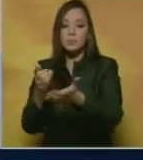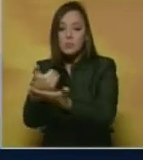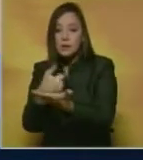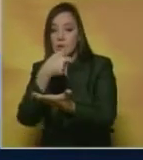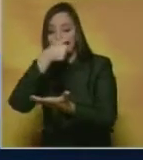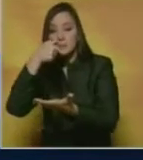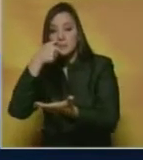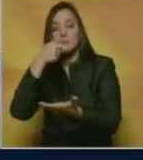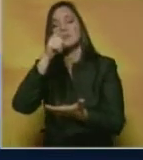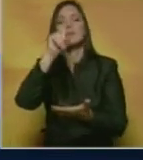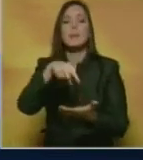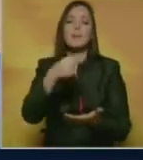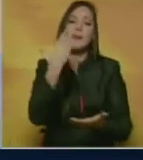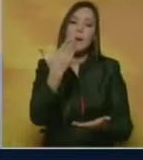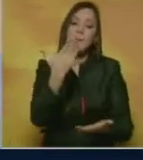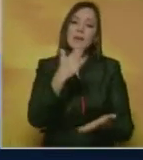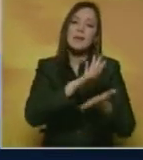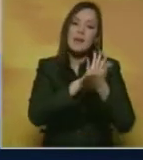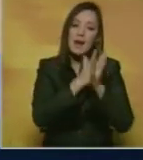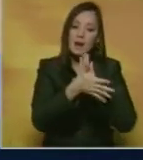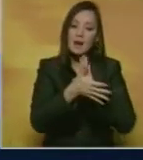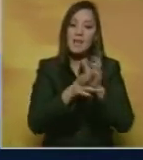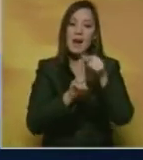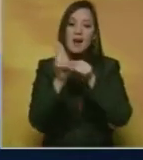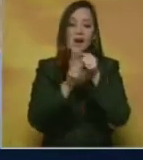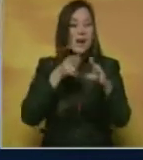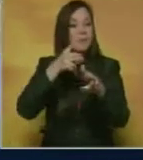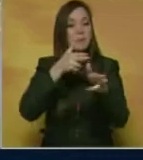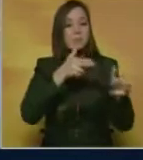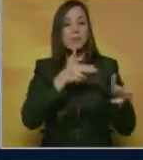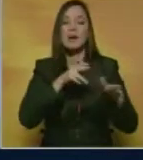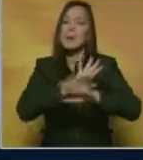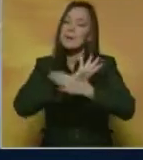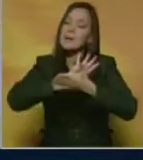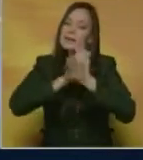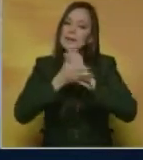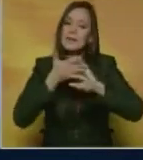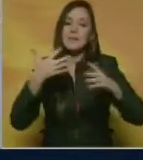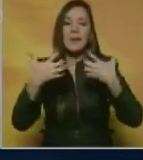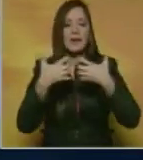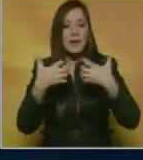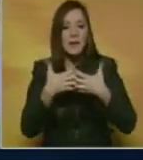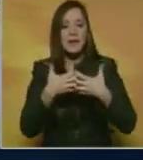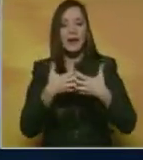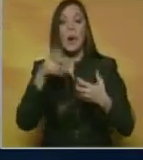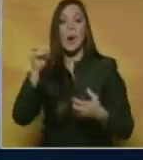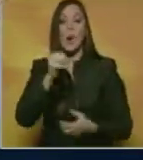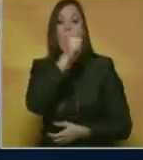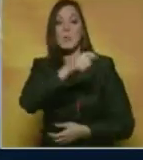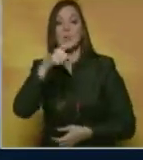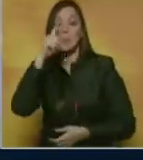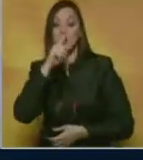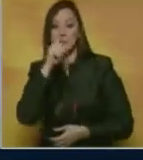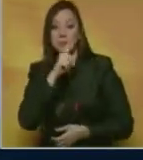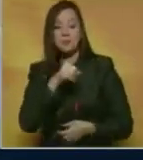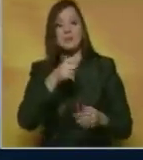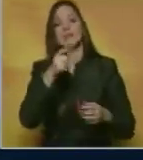el abuso de menores y el tráfico de armas para acabar con las guerras en el mundo y tener una sociedad más justa y fraterna.